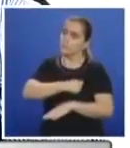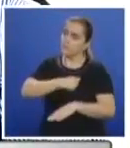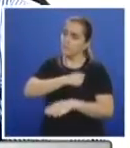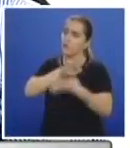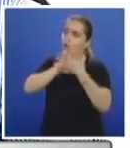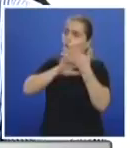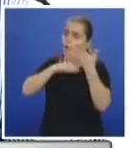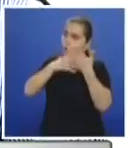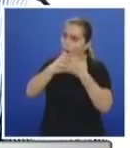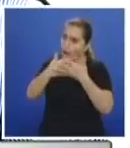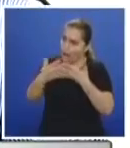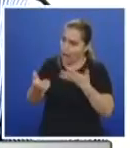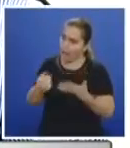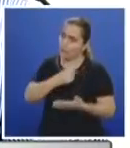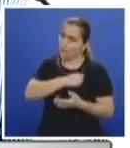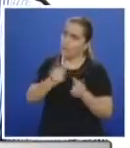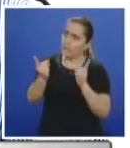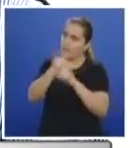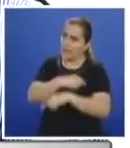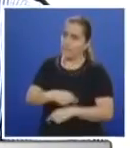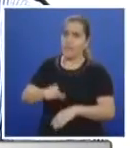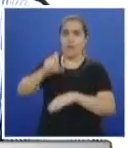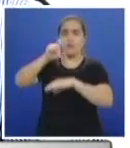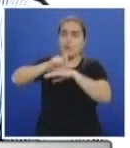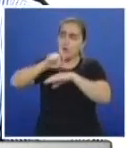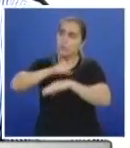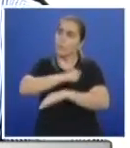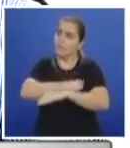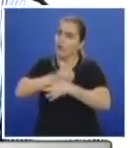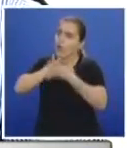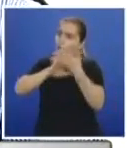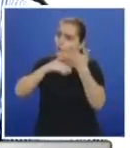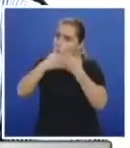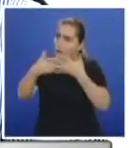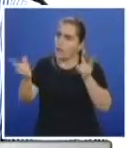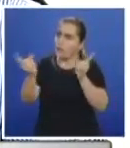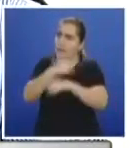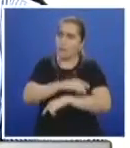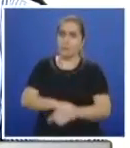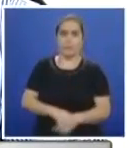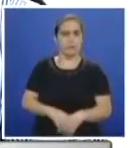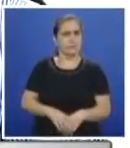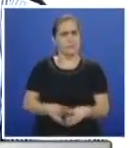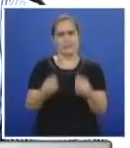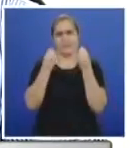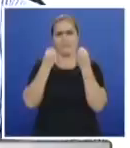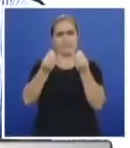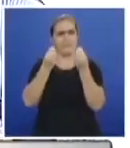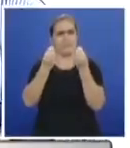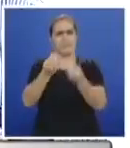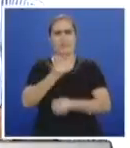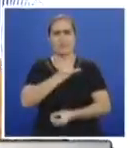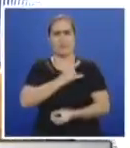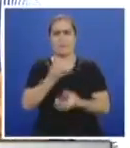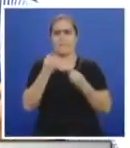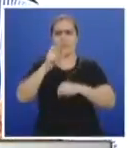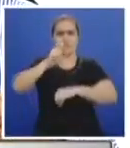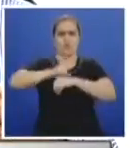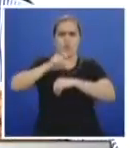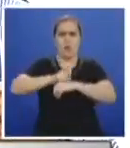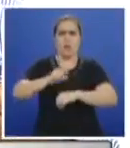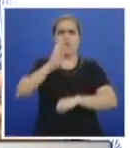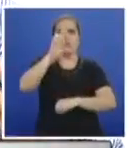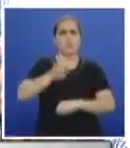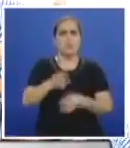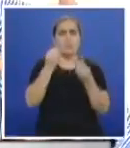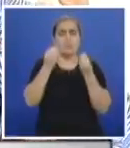los colegios. Hombre, es impresionante la cantidad de universidades y de colegios que tenemos y tienen todo el derecho.